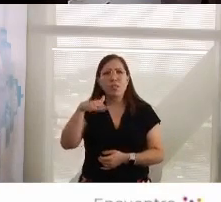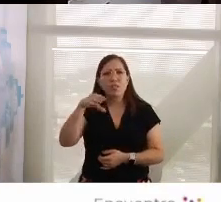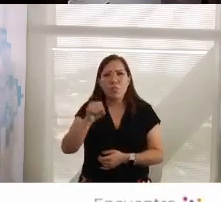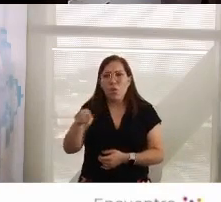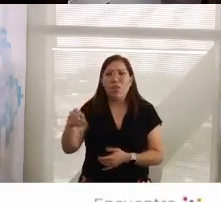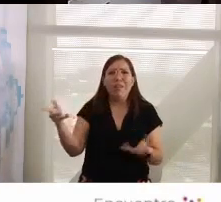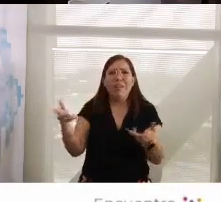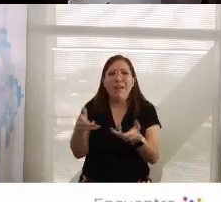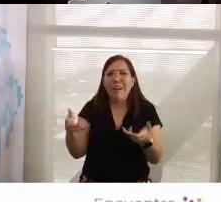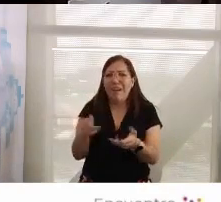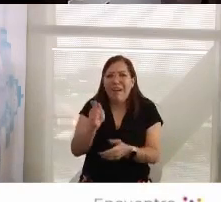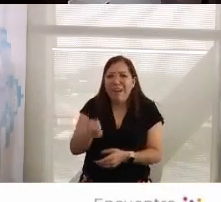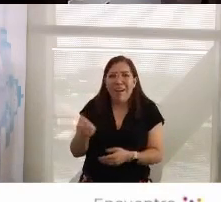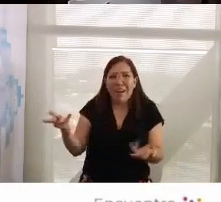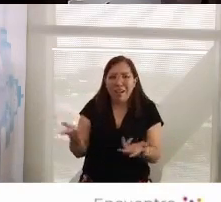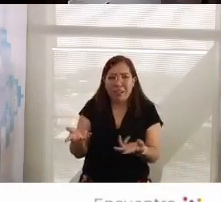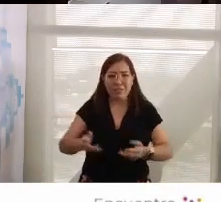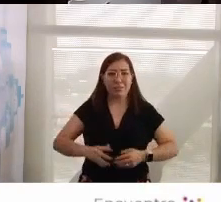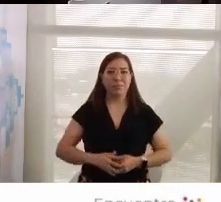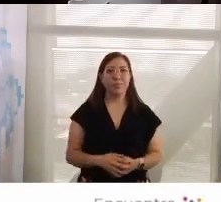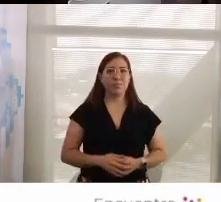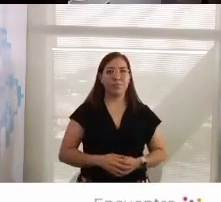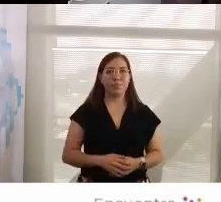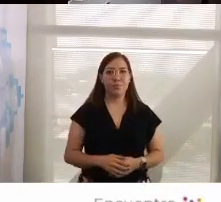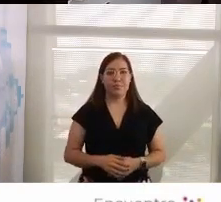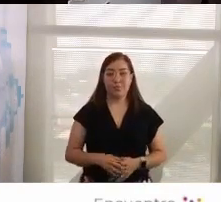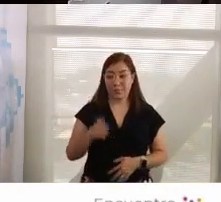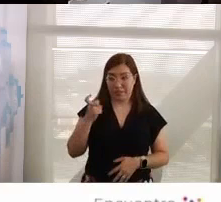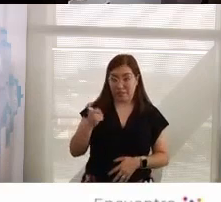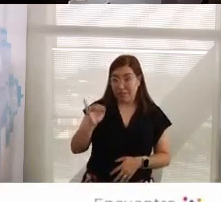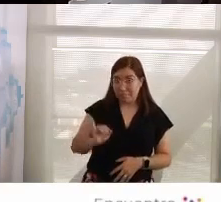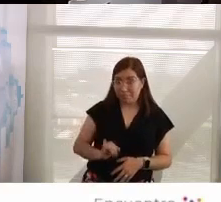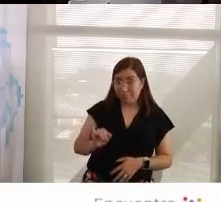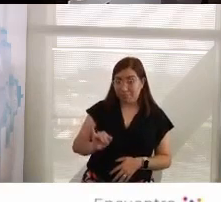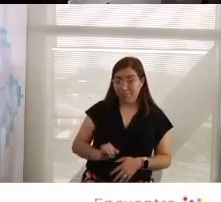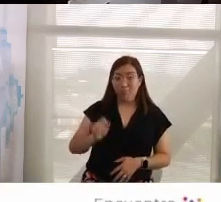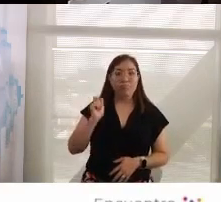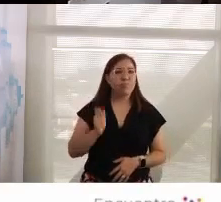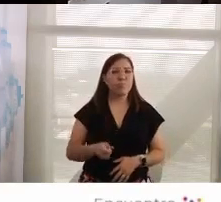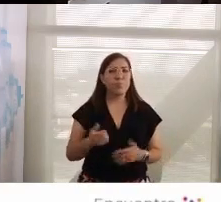pregunta de regreso es, ese apetito es el resultado